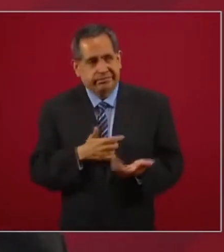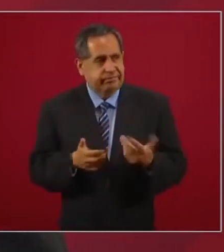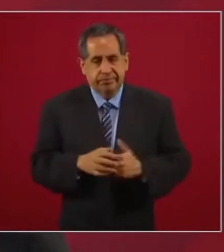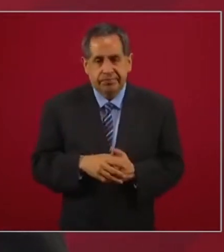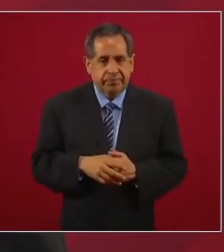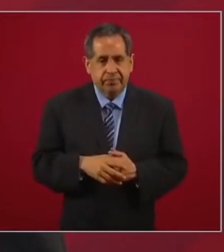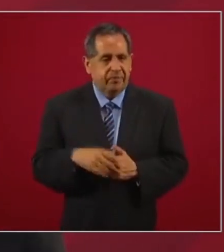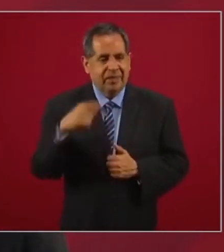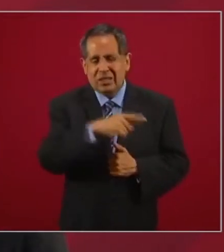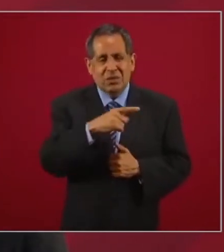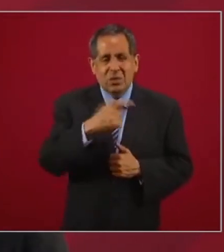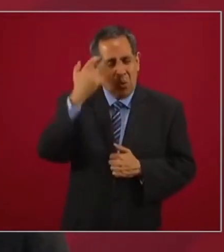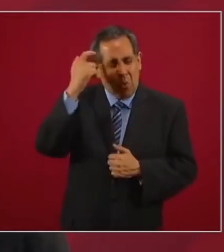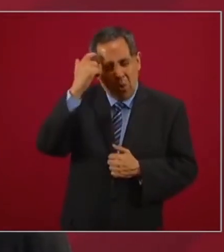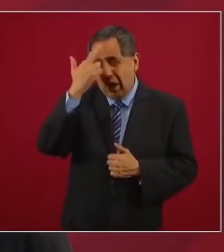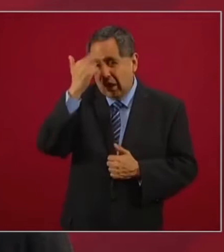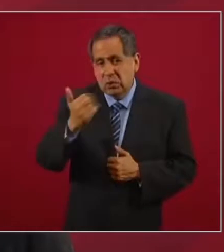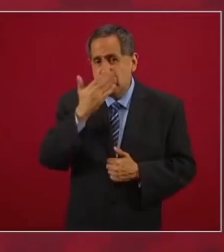irracionales.